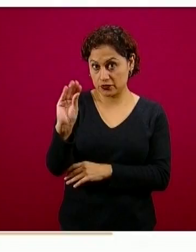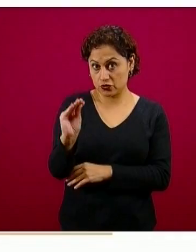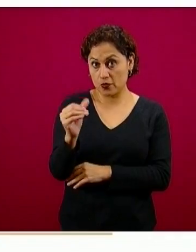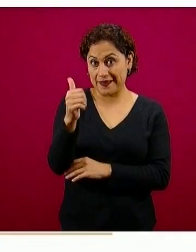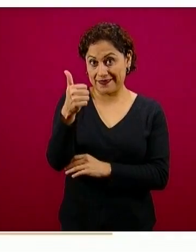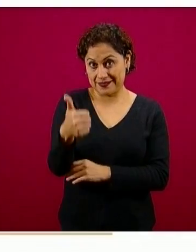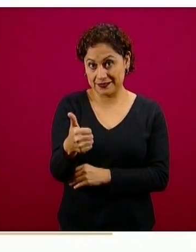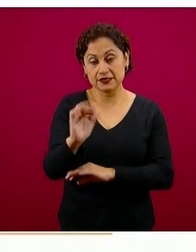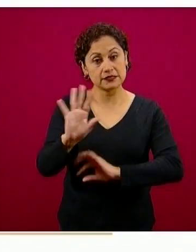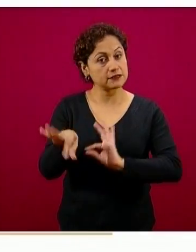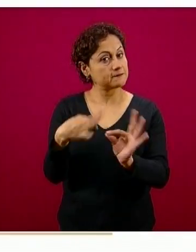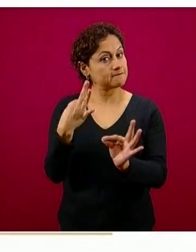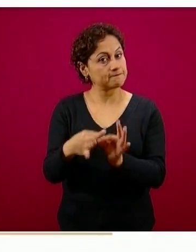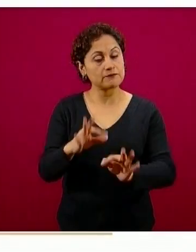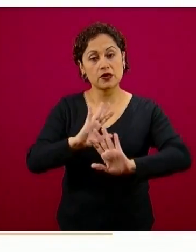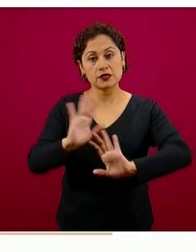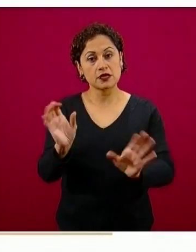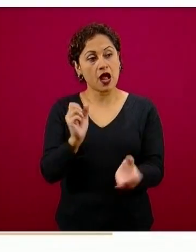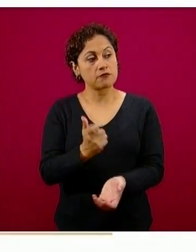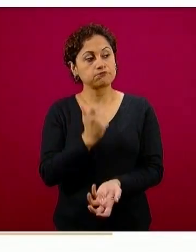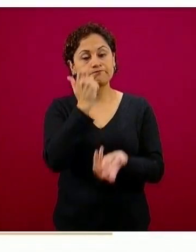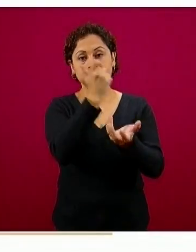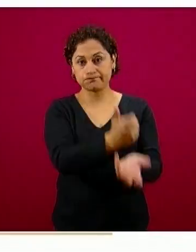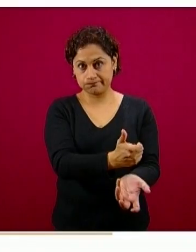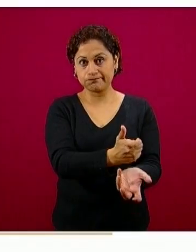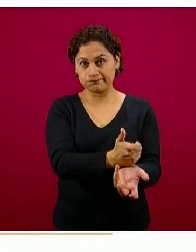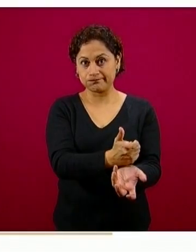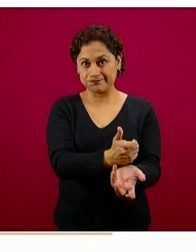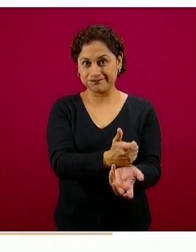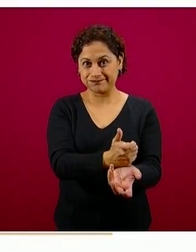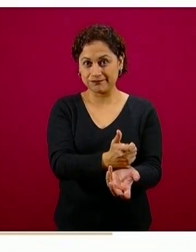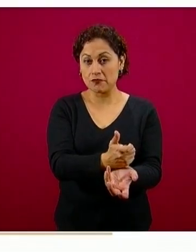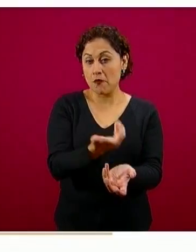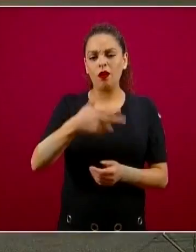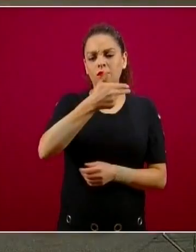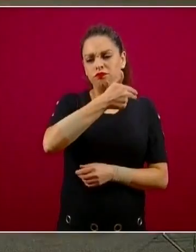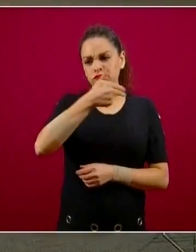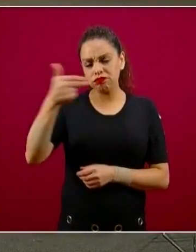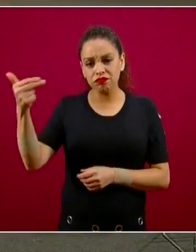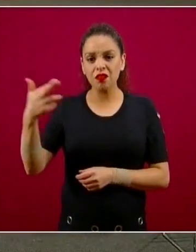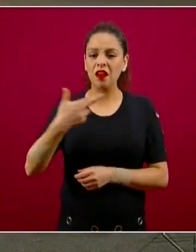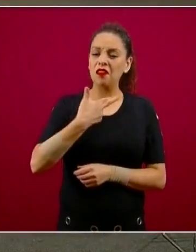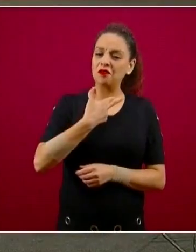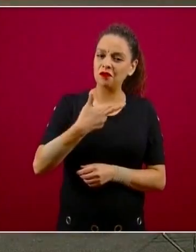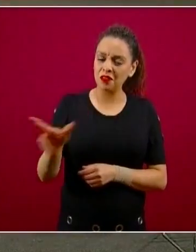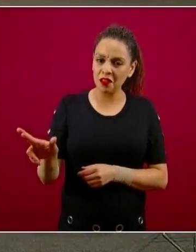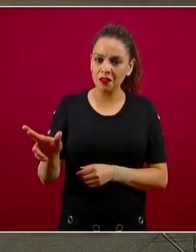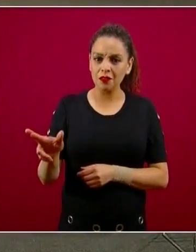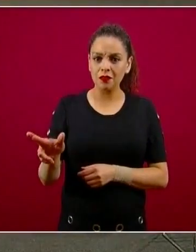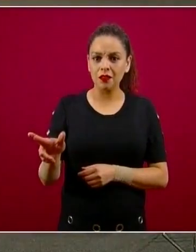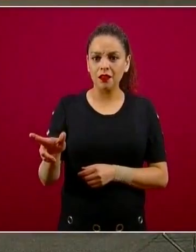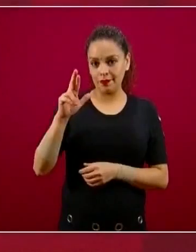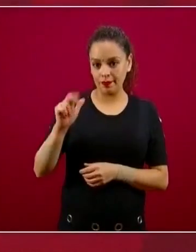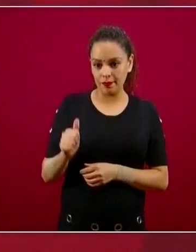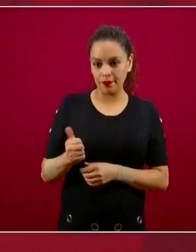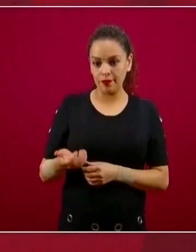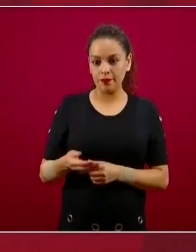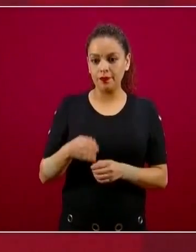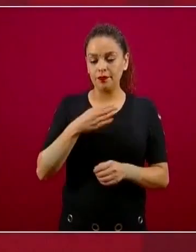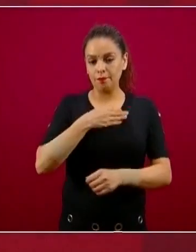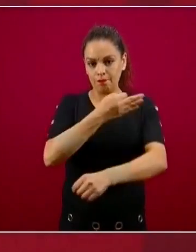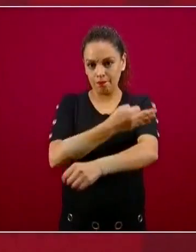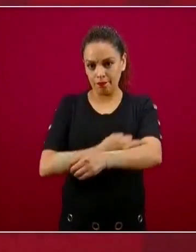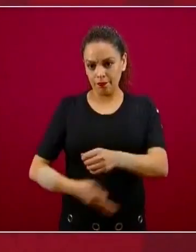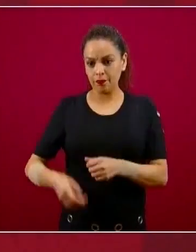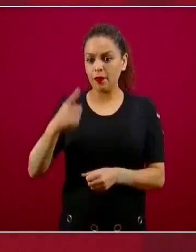participantes, por lo cual se les indicará el día y la hora en que acudirán. En la rueda de prensa para informar sobre el avance de los